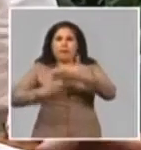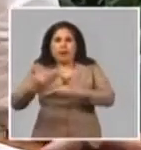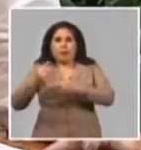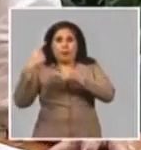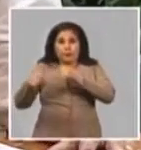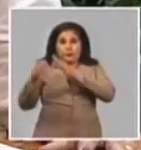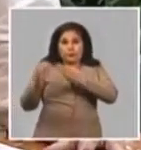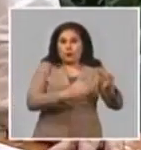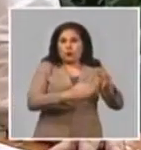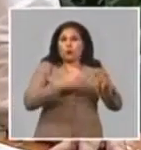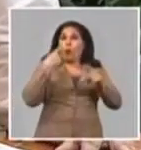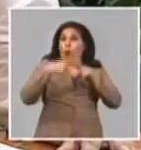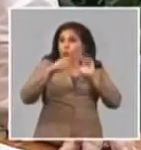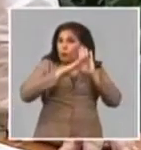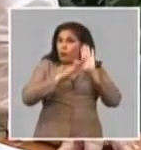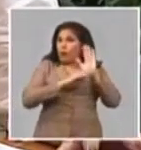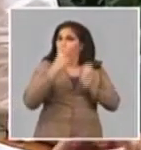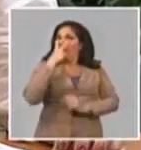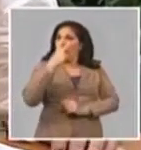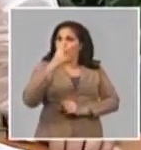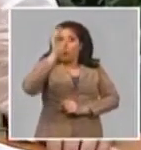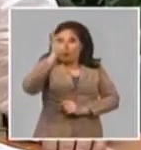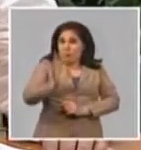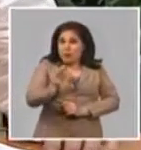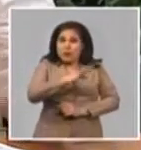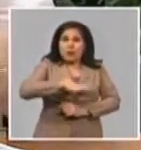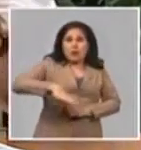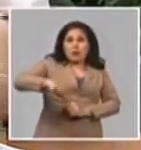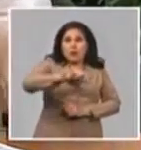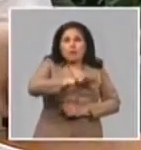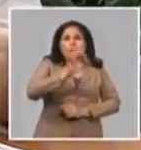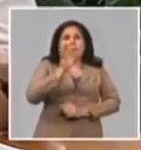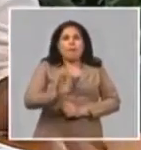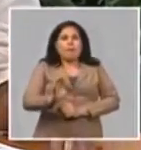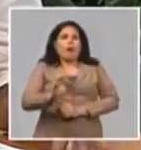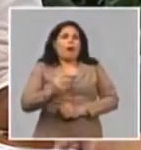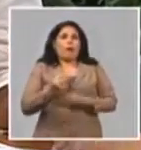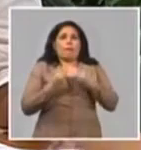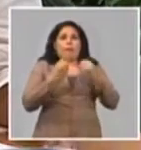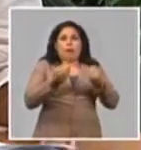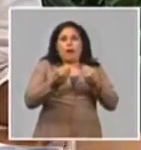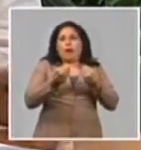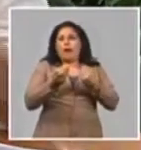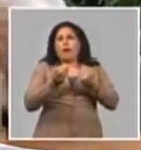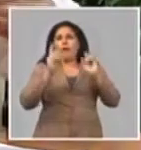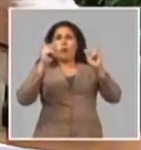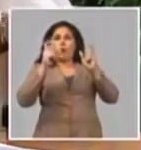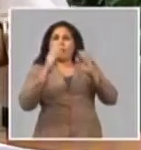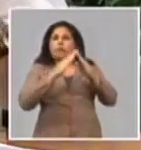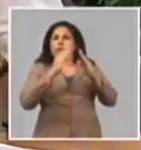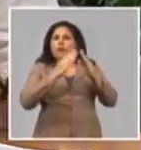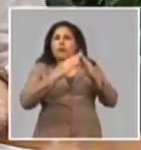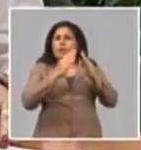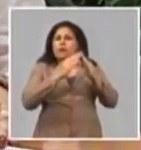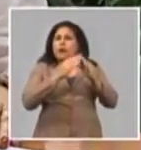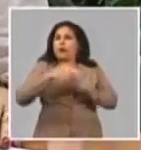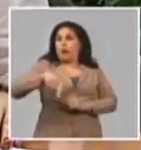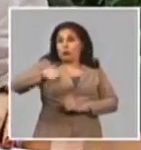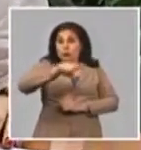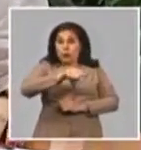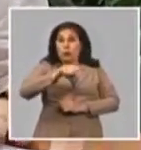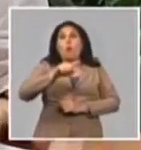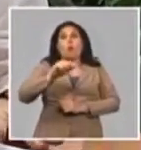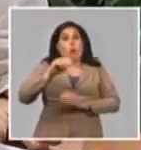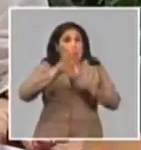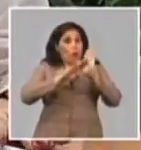que atendemos desde la implementación de la política de la vivienda en uno de los tantos